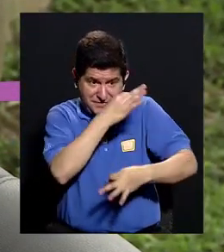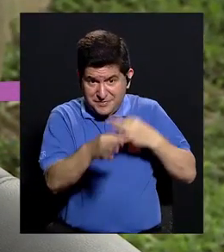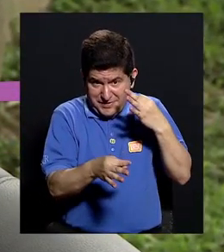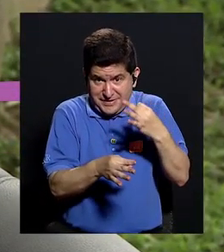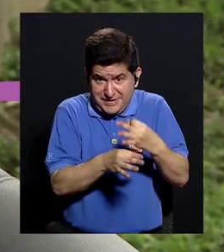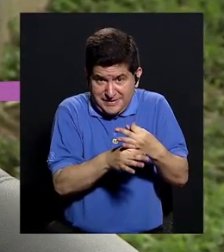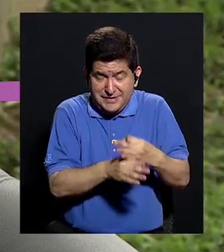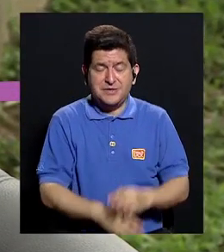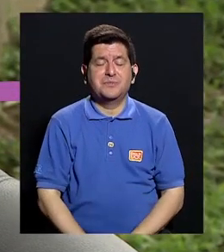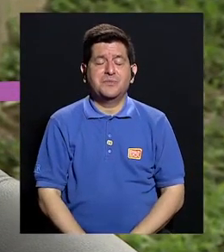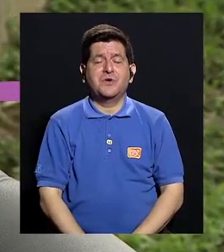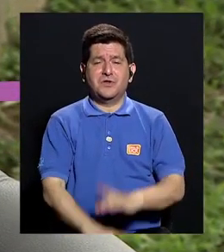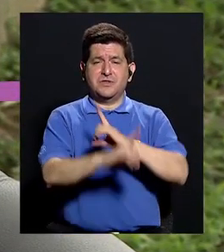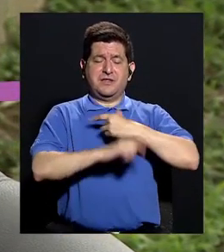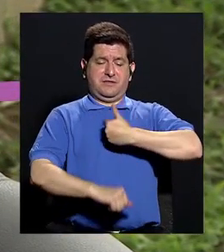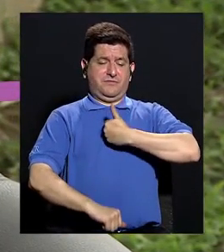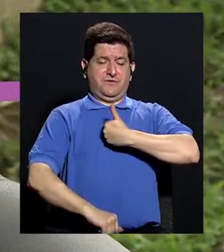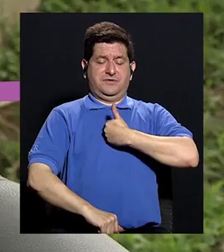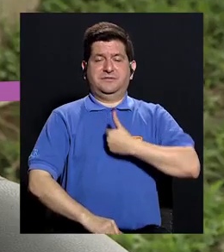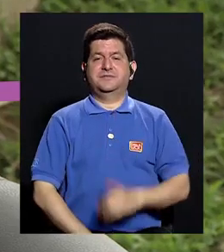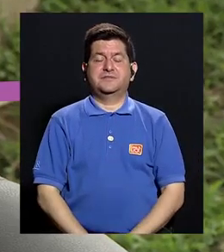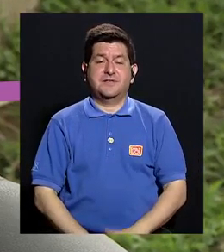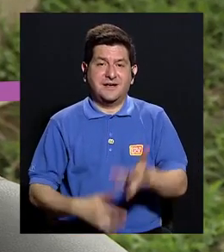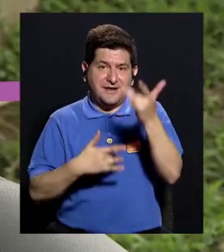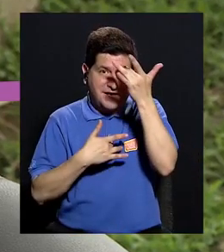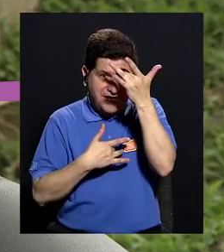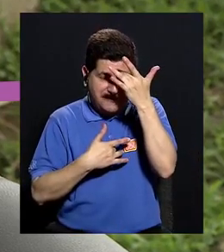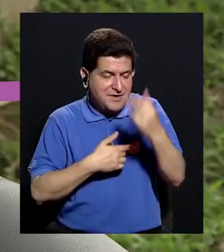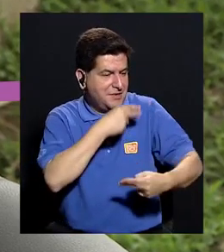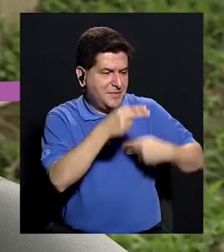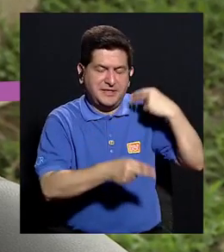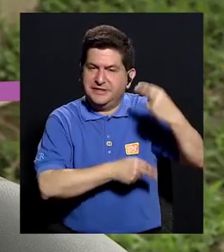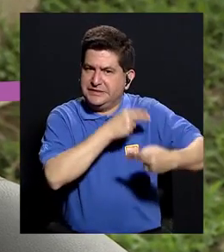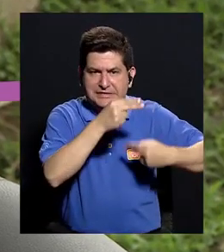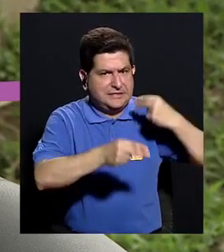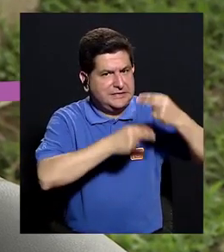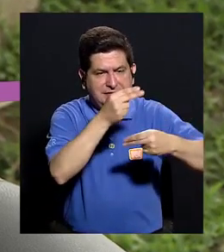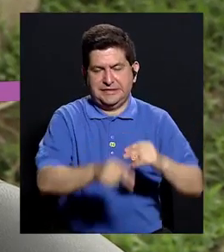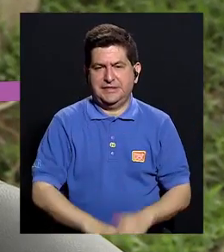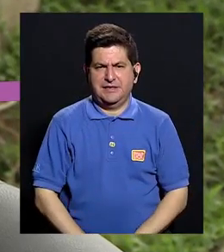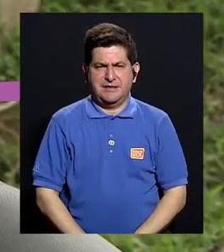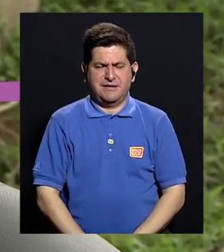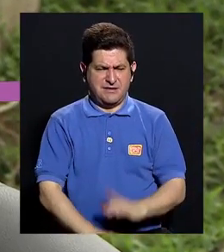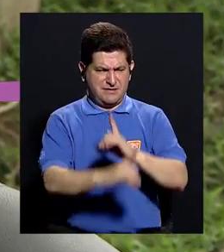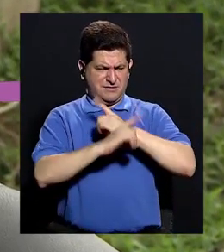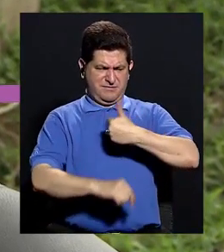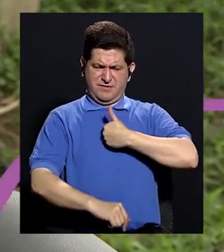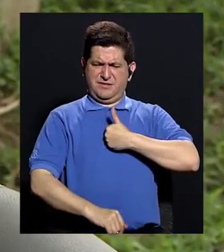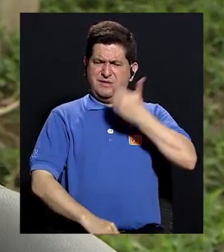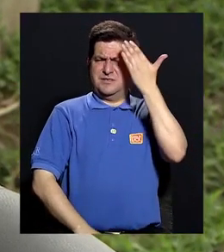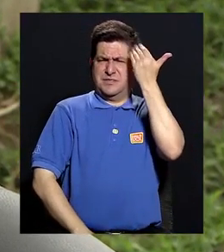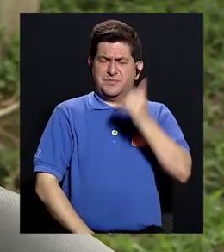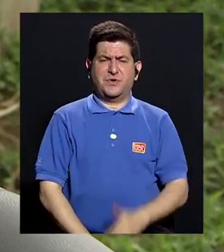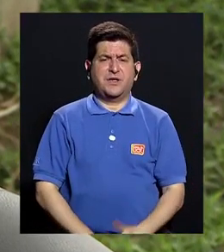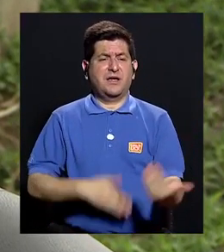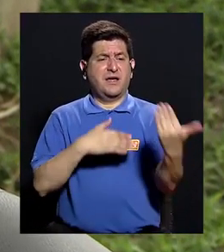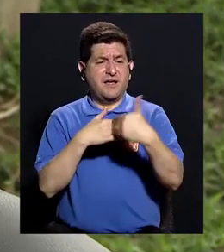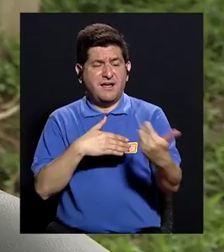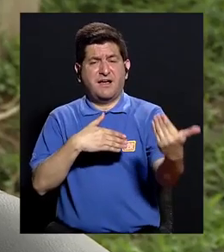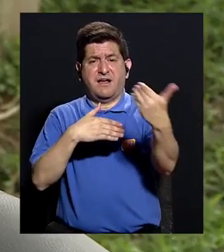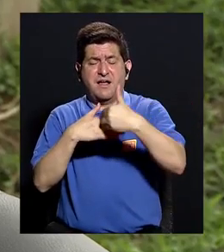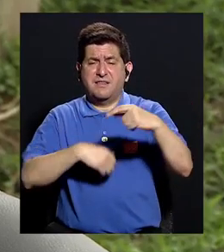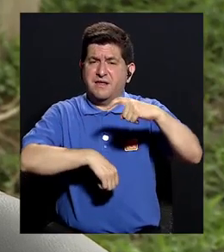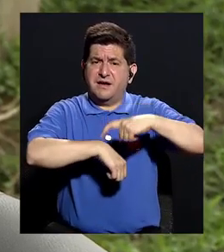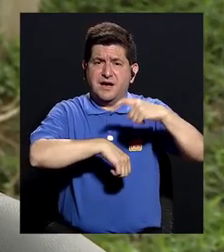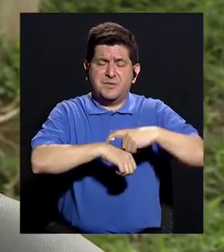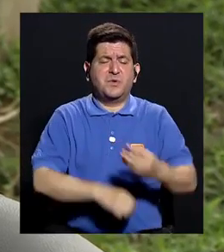una enfermedad autoinmune y es una enfermedad hereditaria. ¿Por qué autoinmune? Porque nos ataca